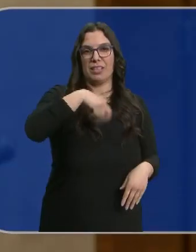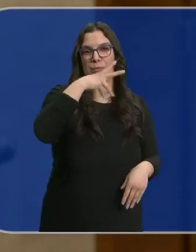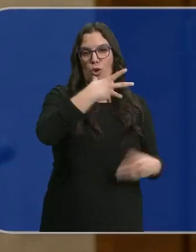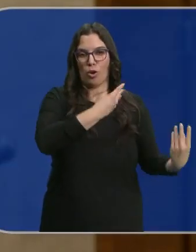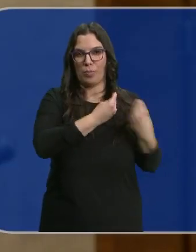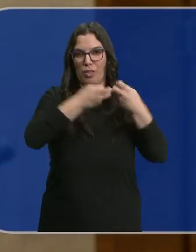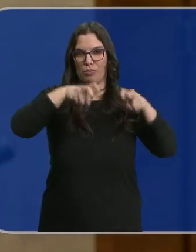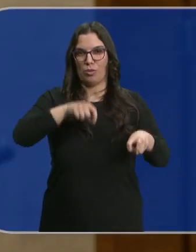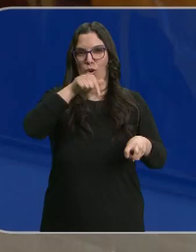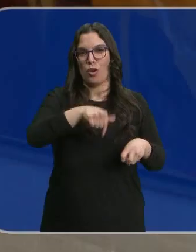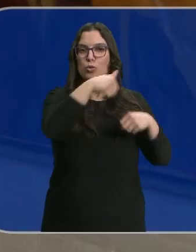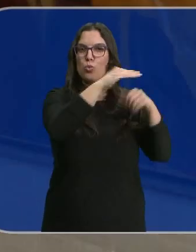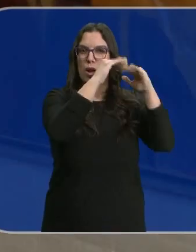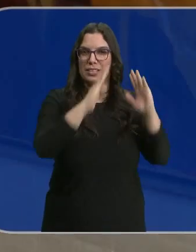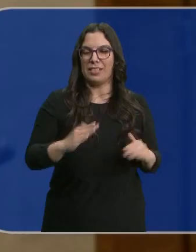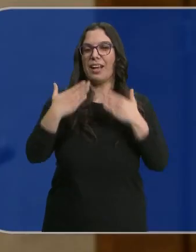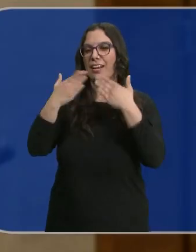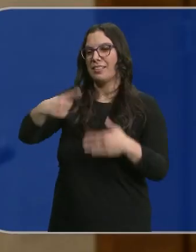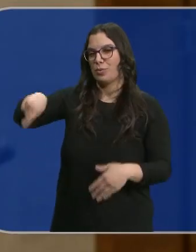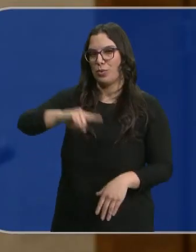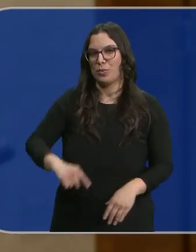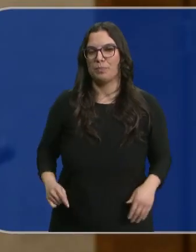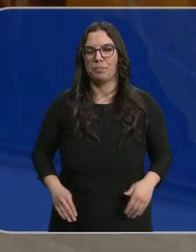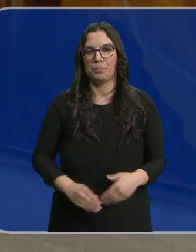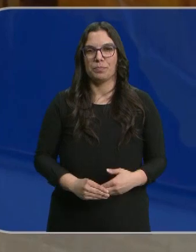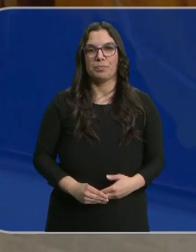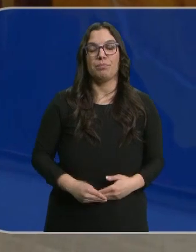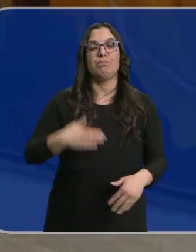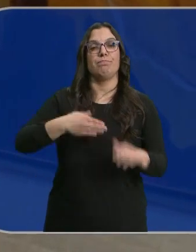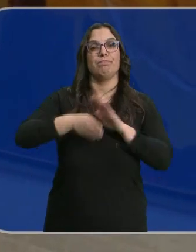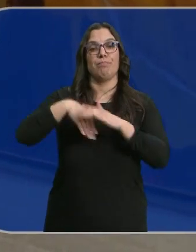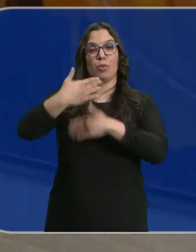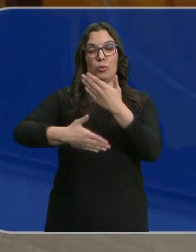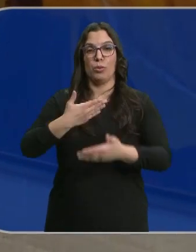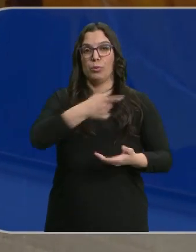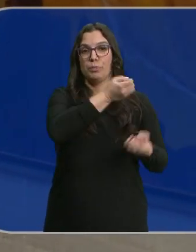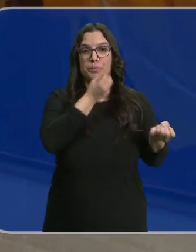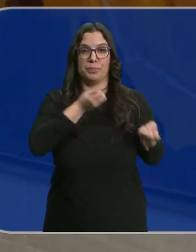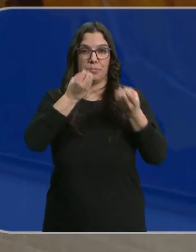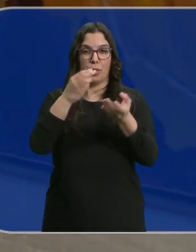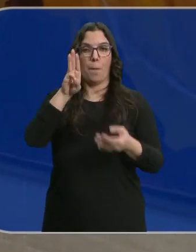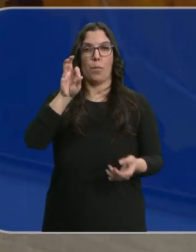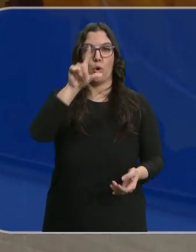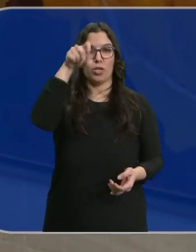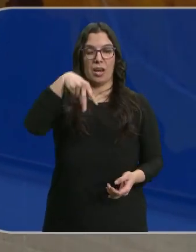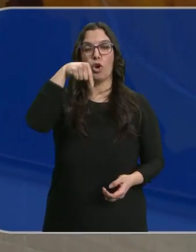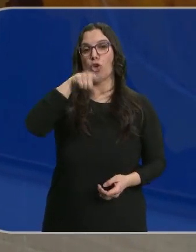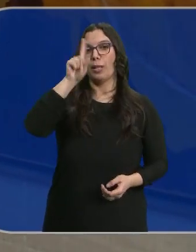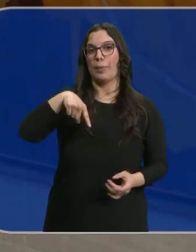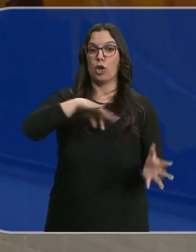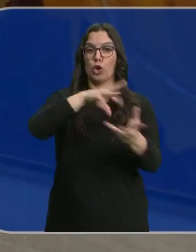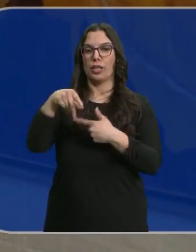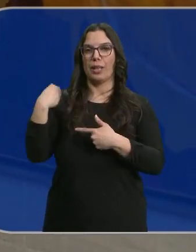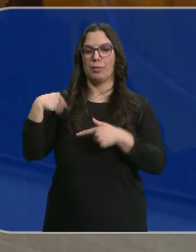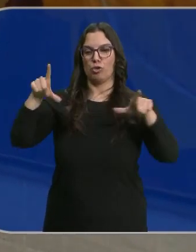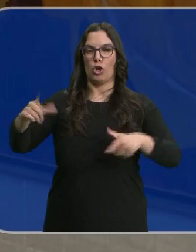por habernos acompañado en su casa. Muy bien, pues muchas gracias a vosotros. Nosotros seguimos, ese era el mensaje de Carlos Poyán, pero hoy también la noticia estaba en el